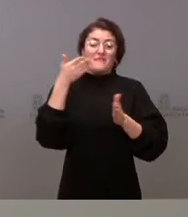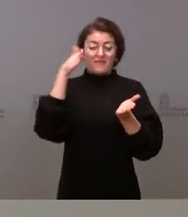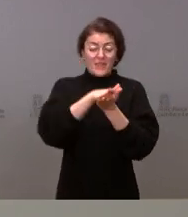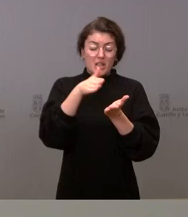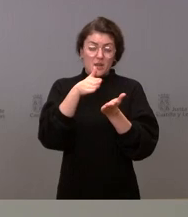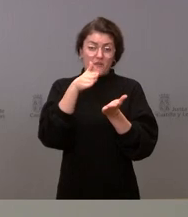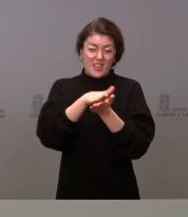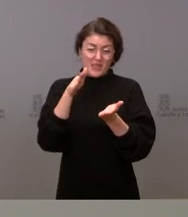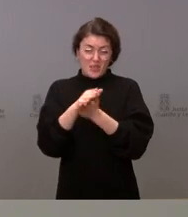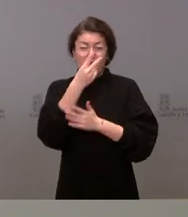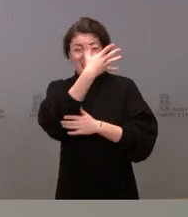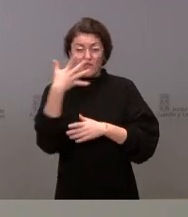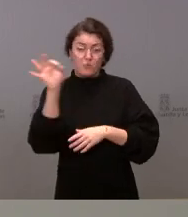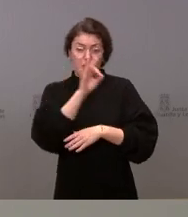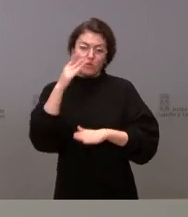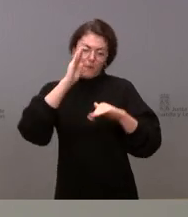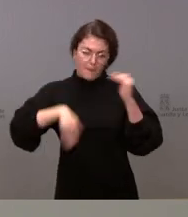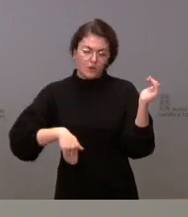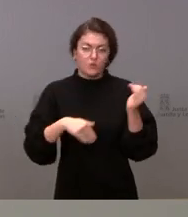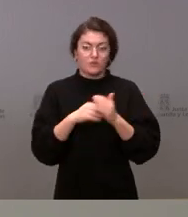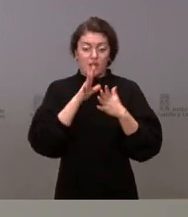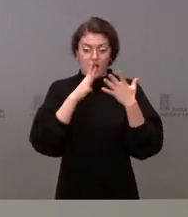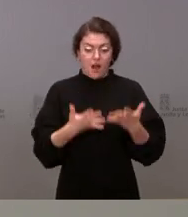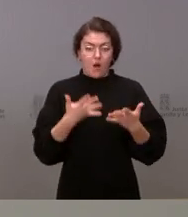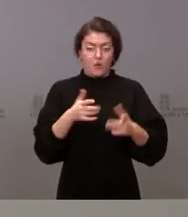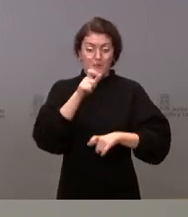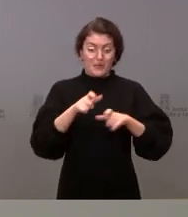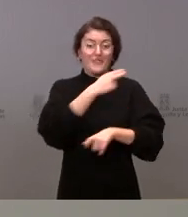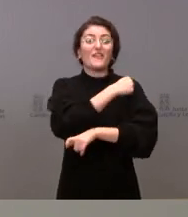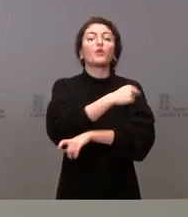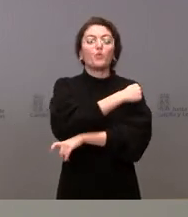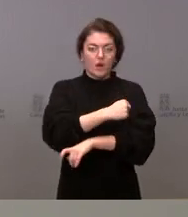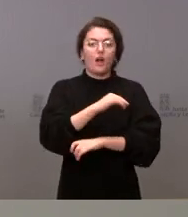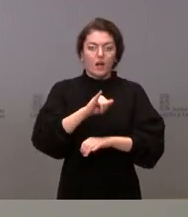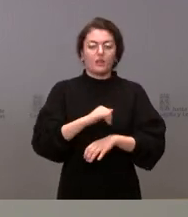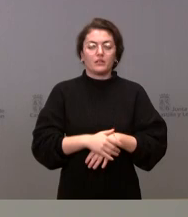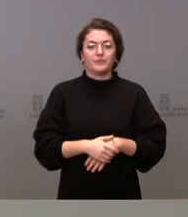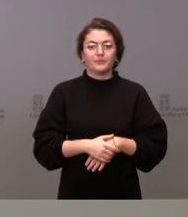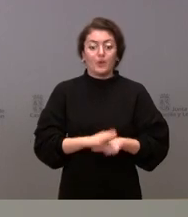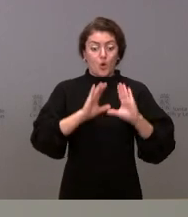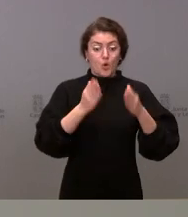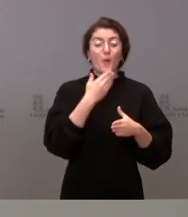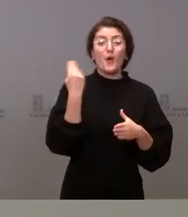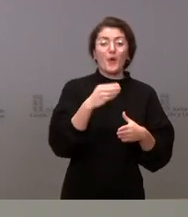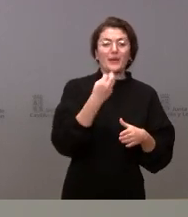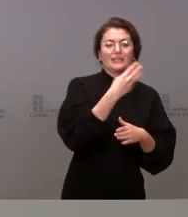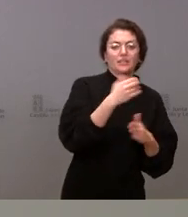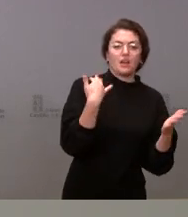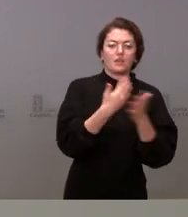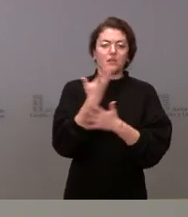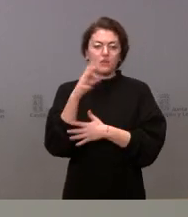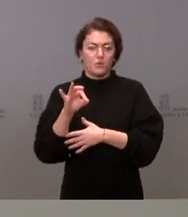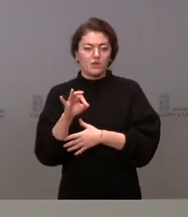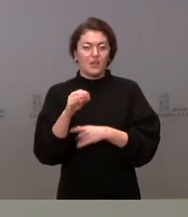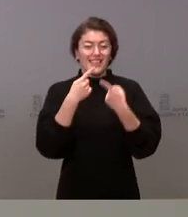veces menor en el momento actual en las personas que están vacunadas. En grupos más jóvenes, de 30 a 50, las diferencias